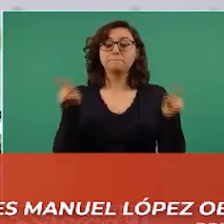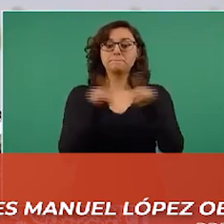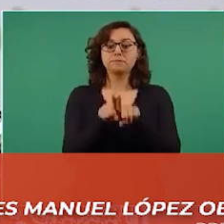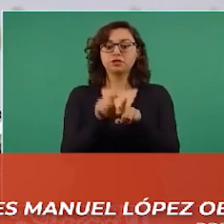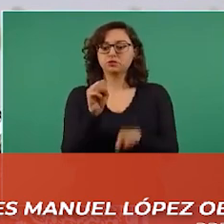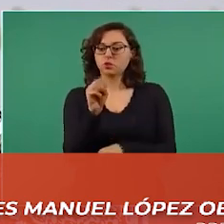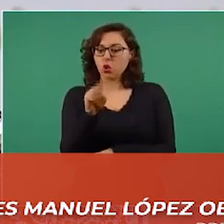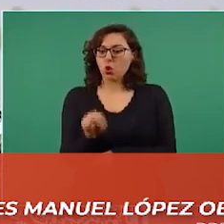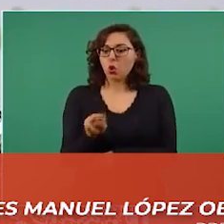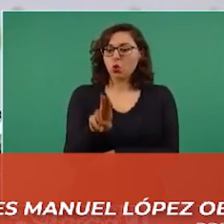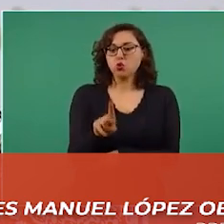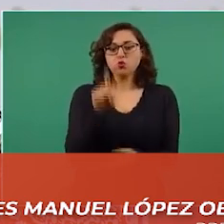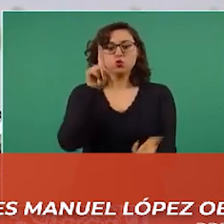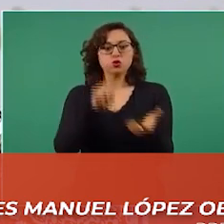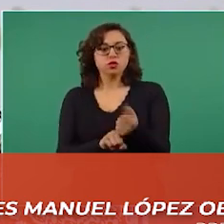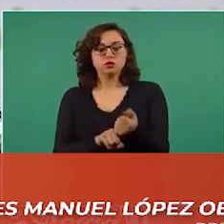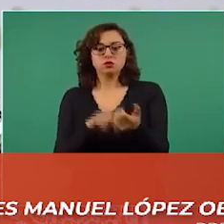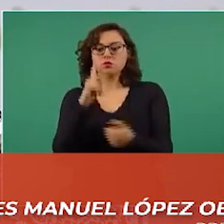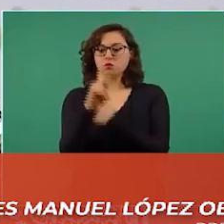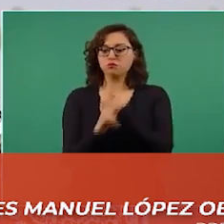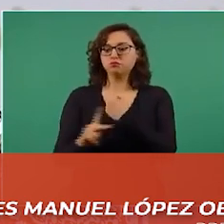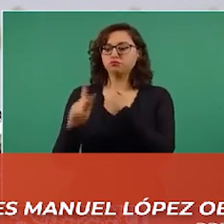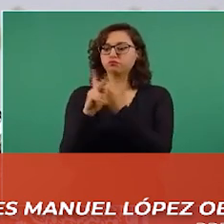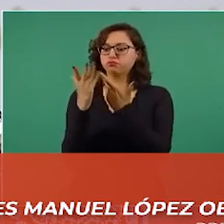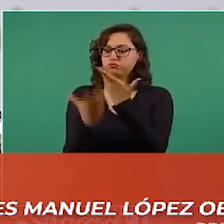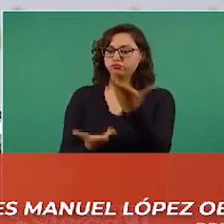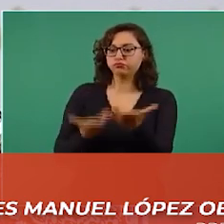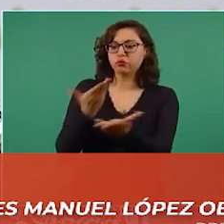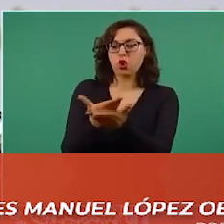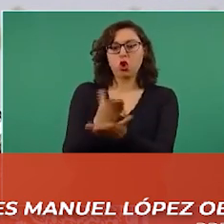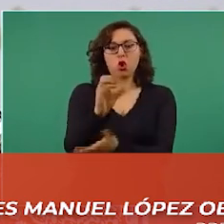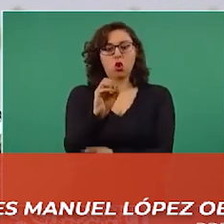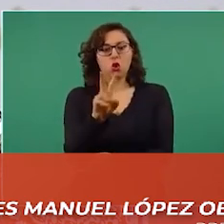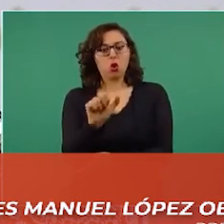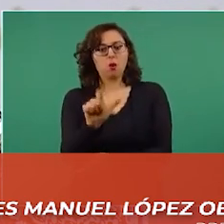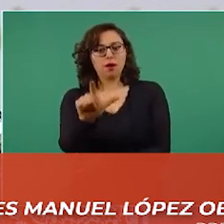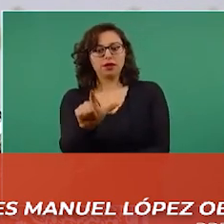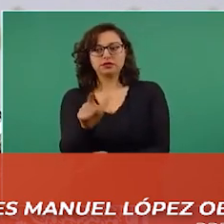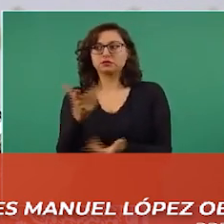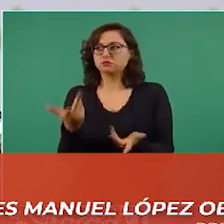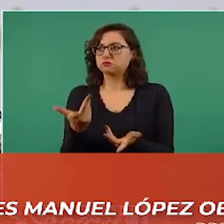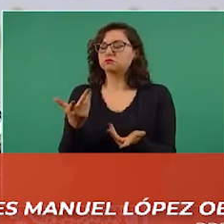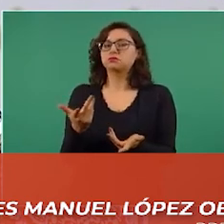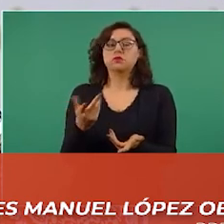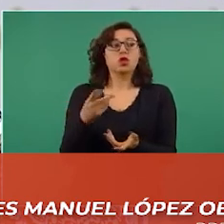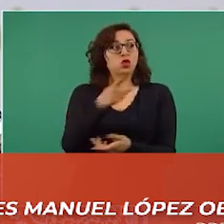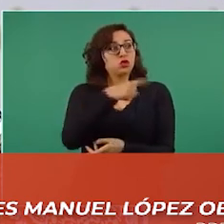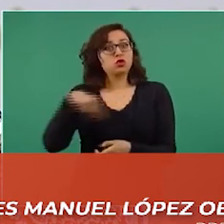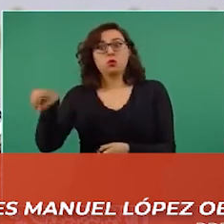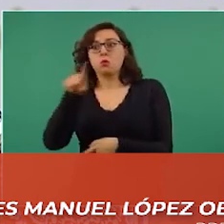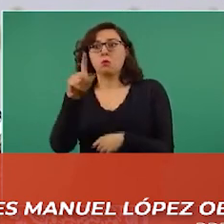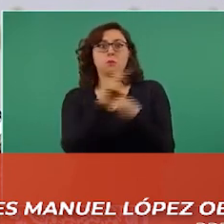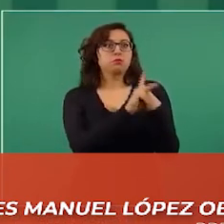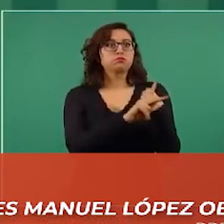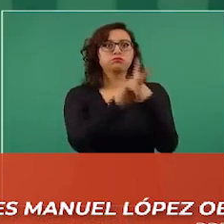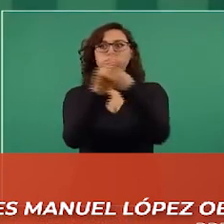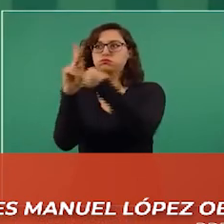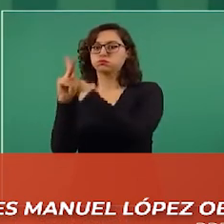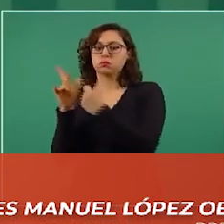por nuestro país y apoyado por casi todos los países del mundo